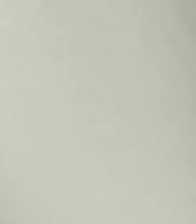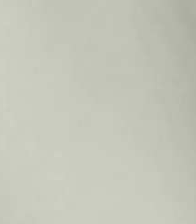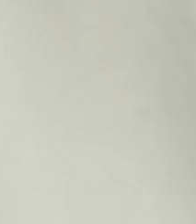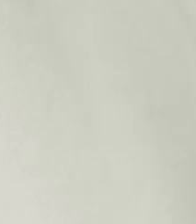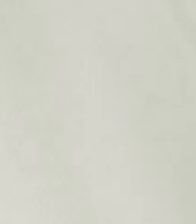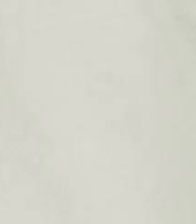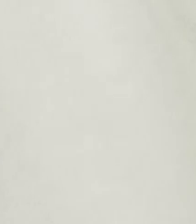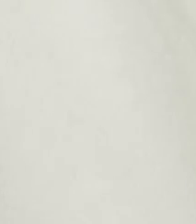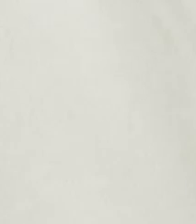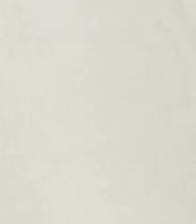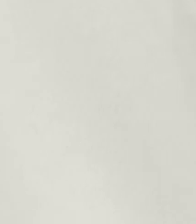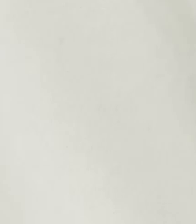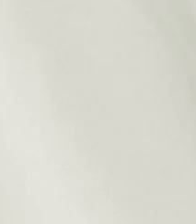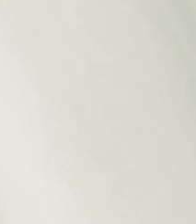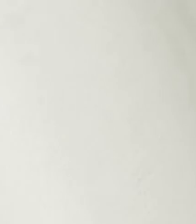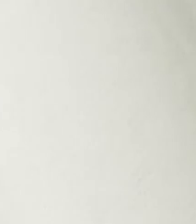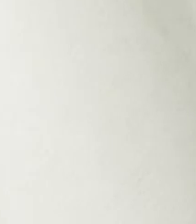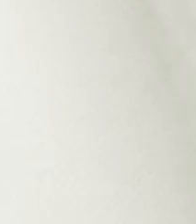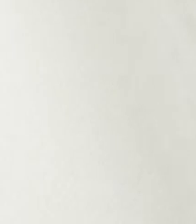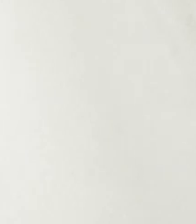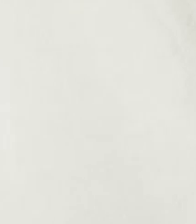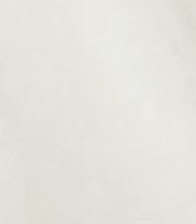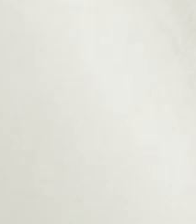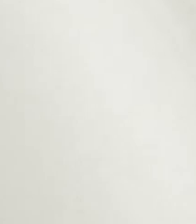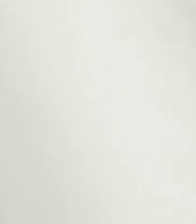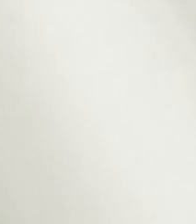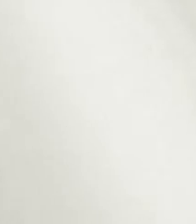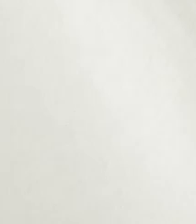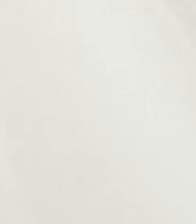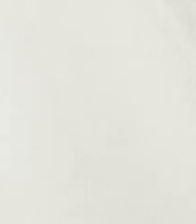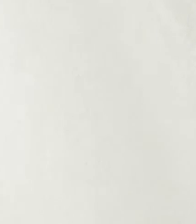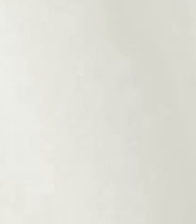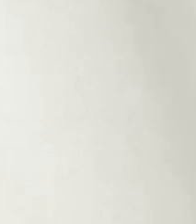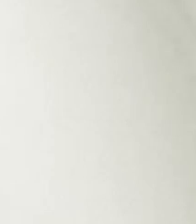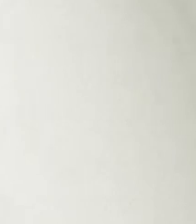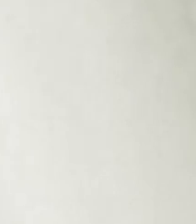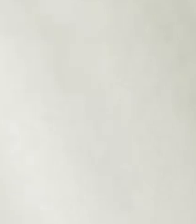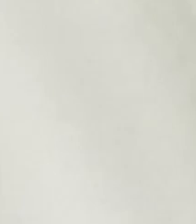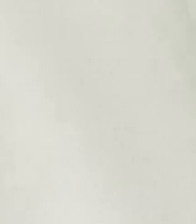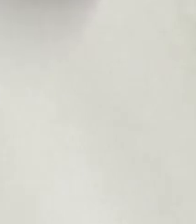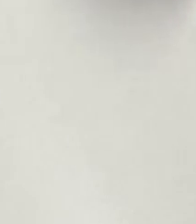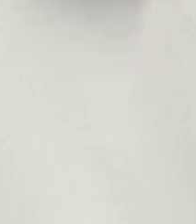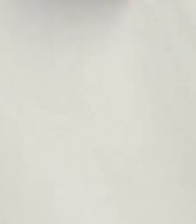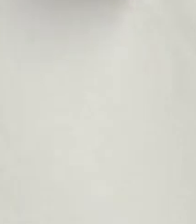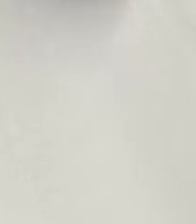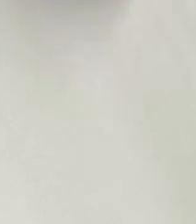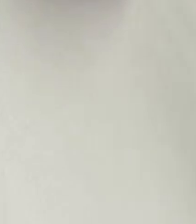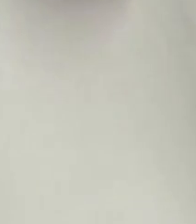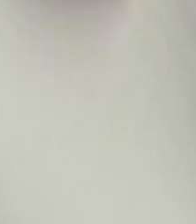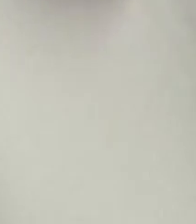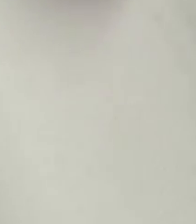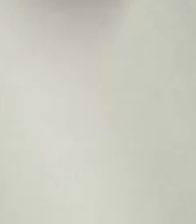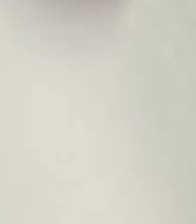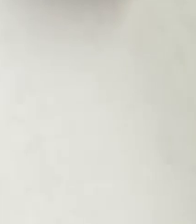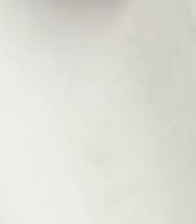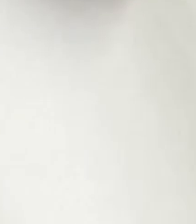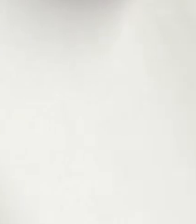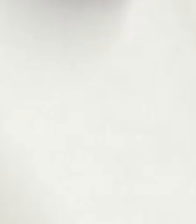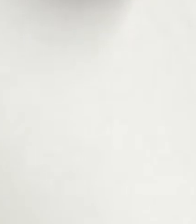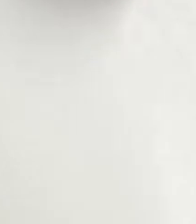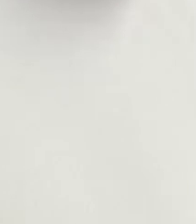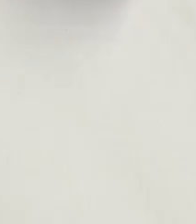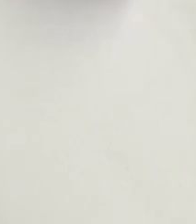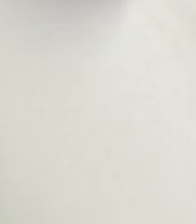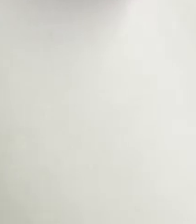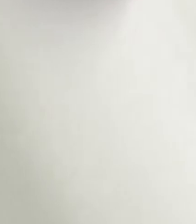Previsión Social programarán el regreso escalonado y regionalizado de labores económicas y sociales. Seis. Hasta nuevo aviso